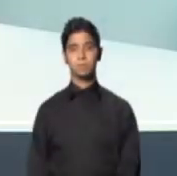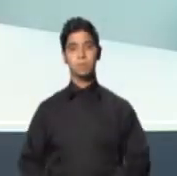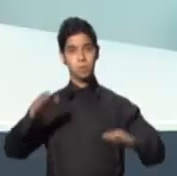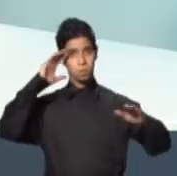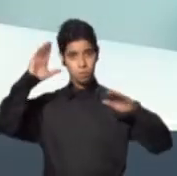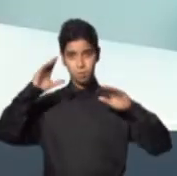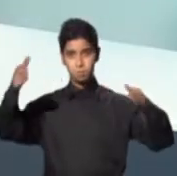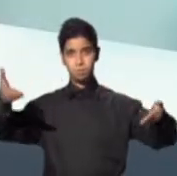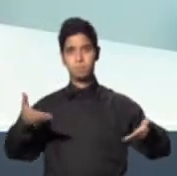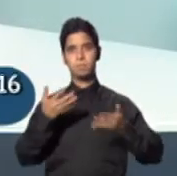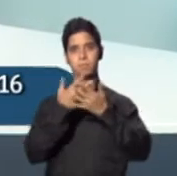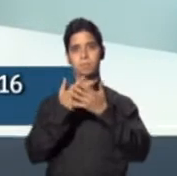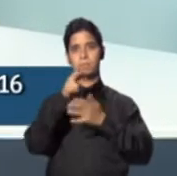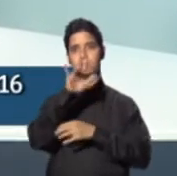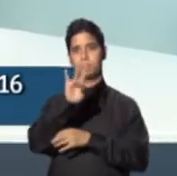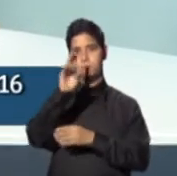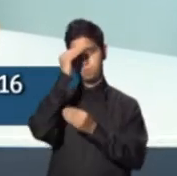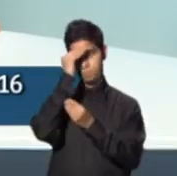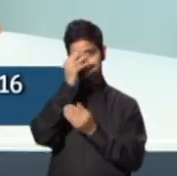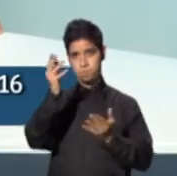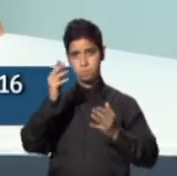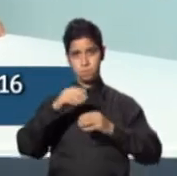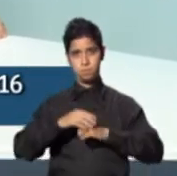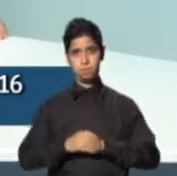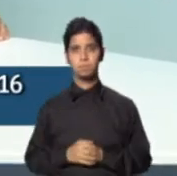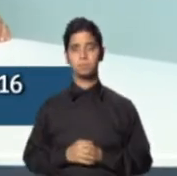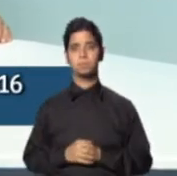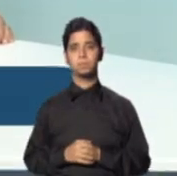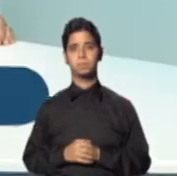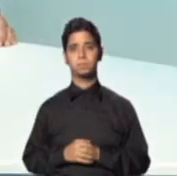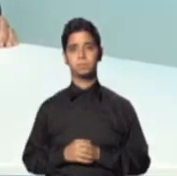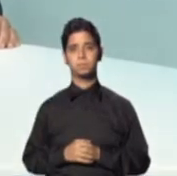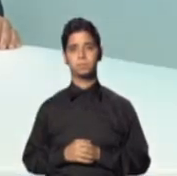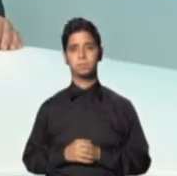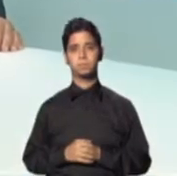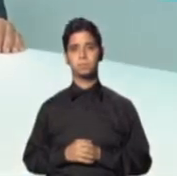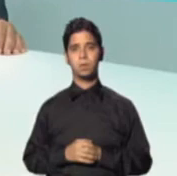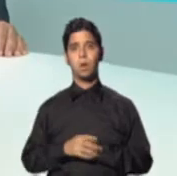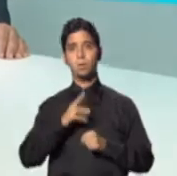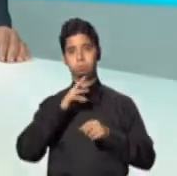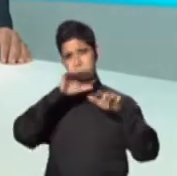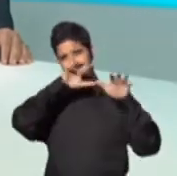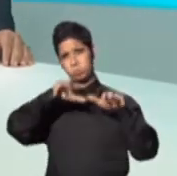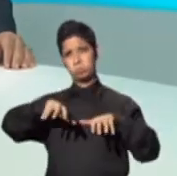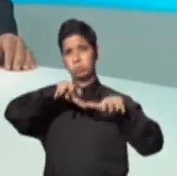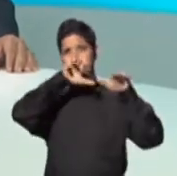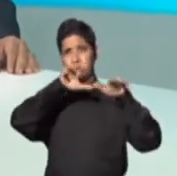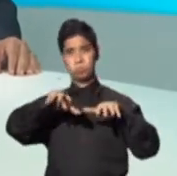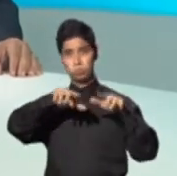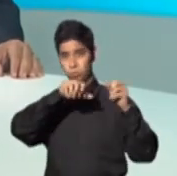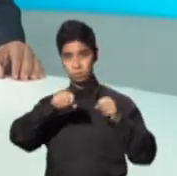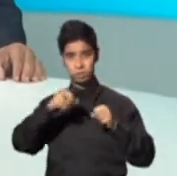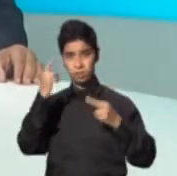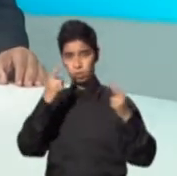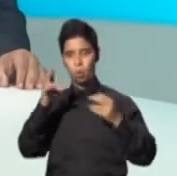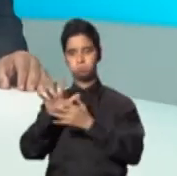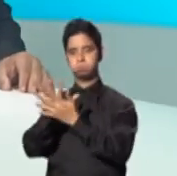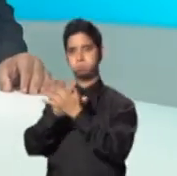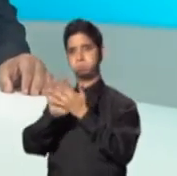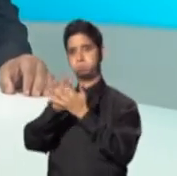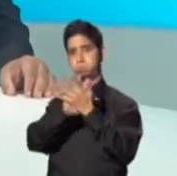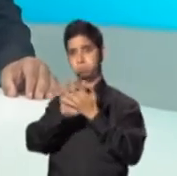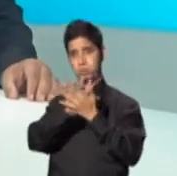Bienvenidos a Noticias 24-7. De inmediato pasamos a las informaciones. Las fuertes lluvias generadas por el paso de una paguada